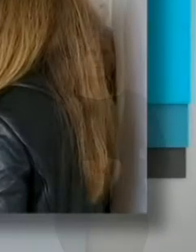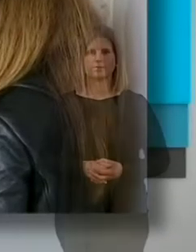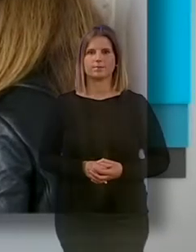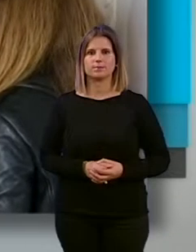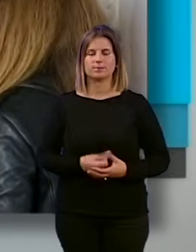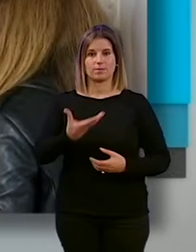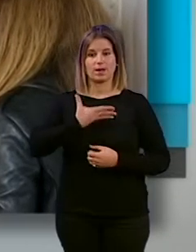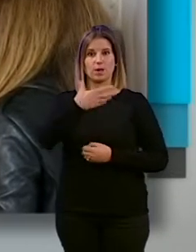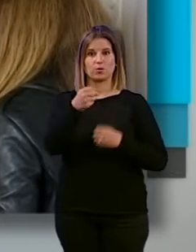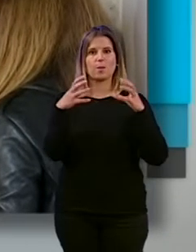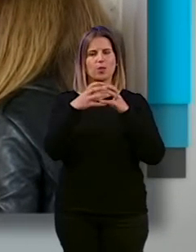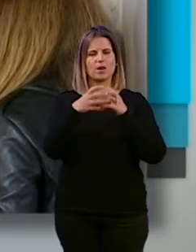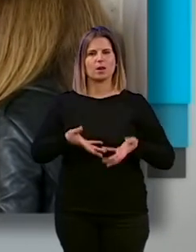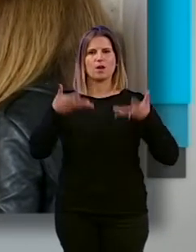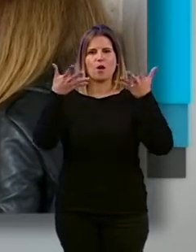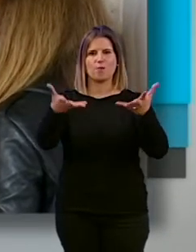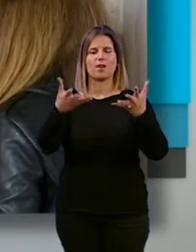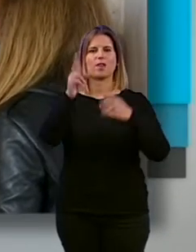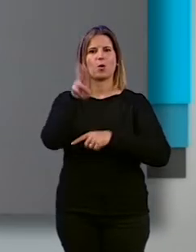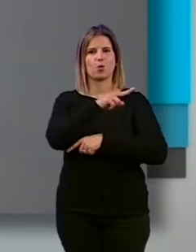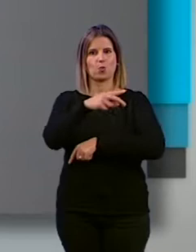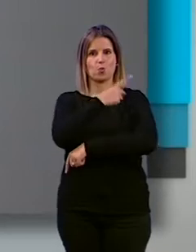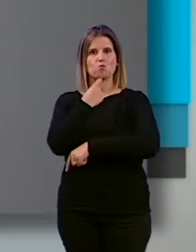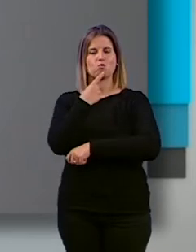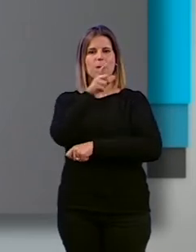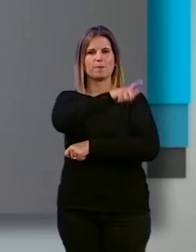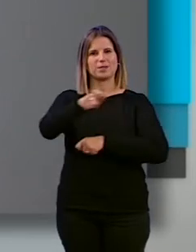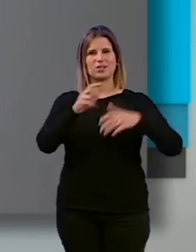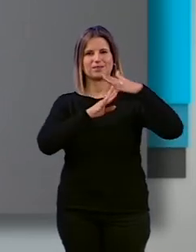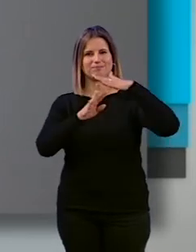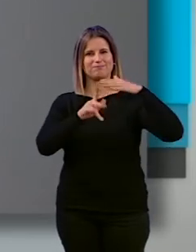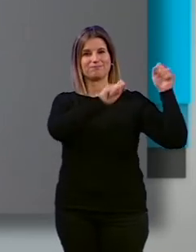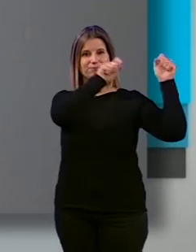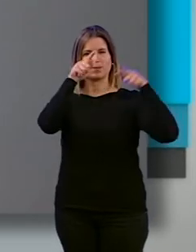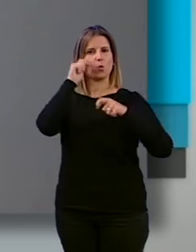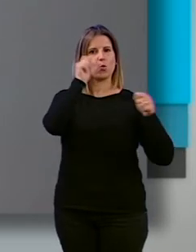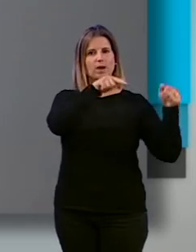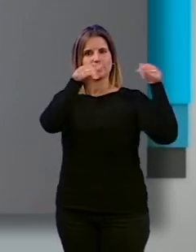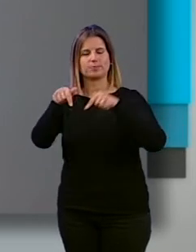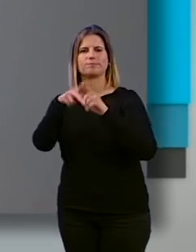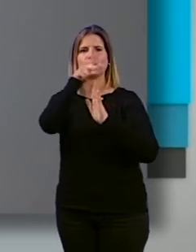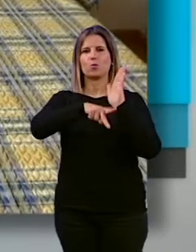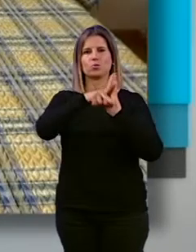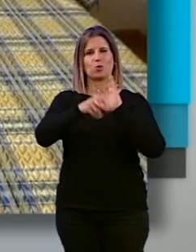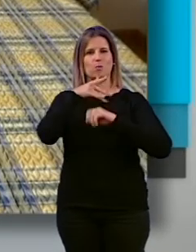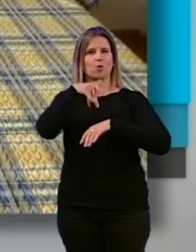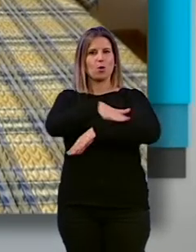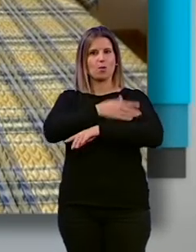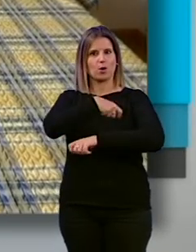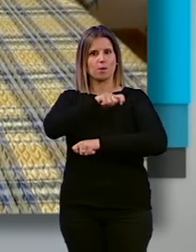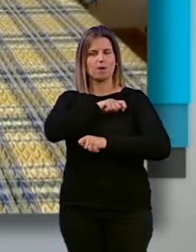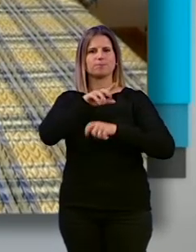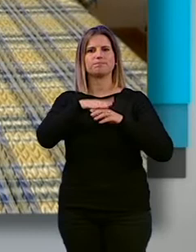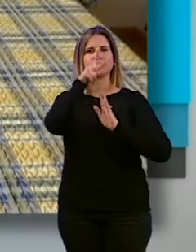El Ayuntamiento de Granada pone a disposición de Cruz Roja para atender a personas refugiadas llegadas desde Ucrania a través del protocolo establecido por el Gobierno de España